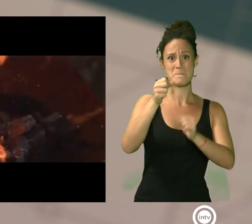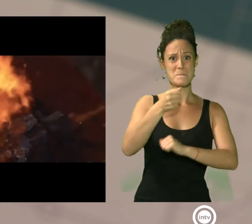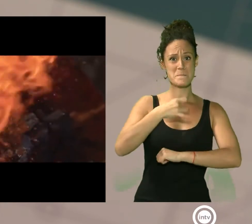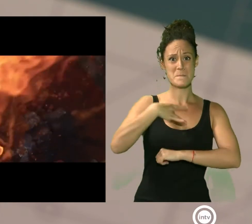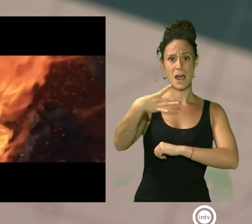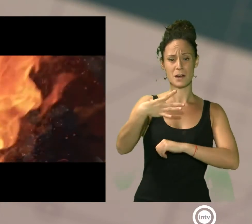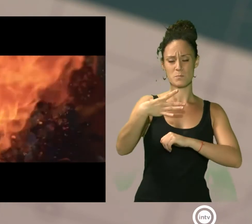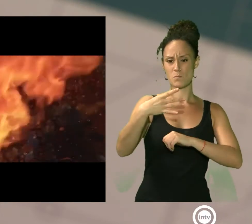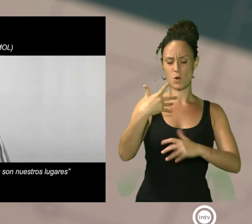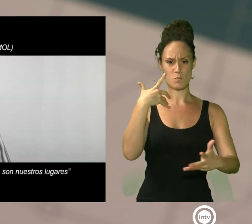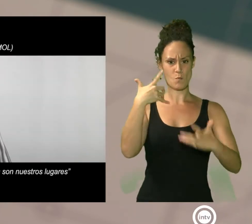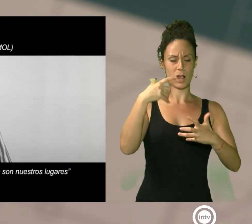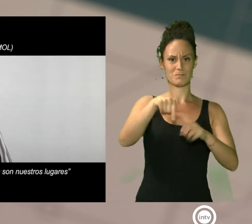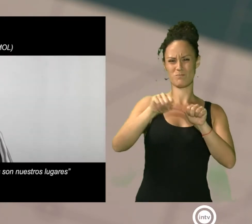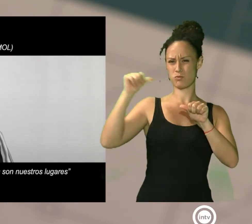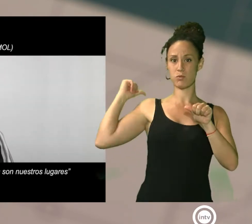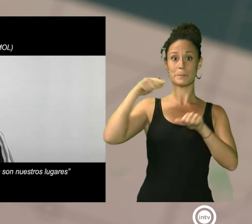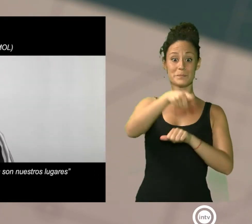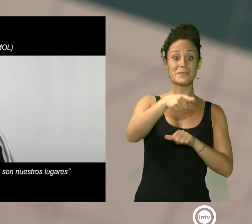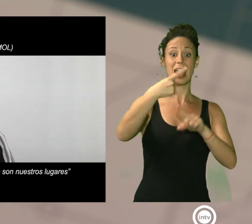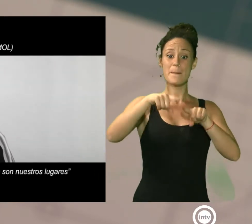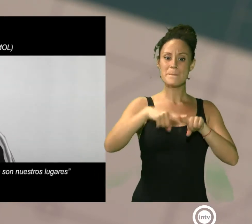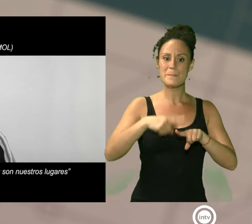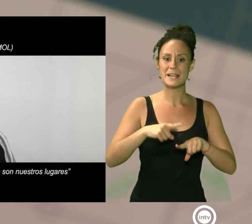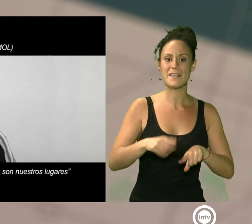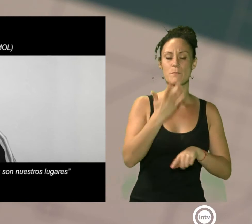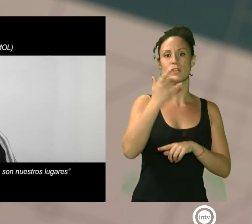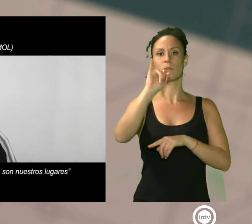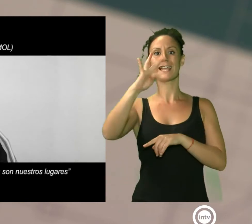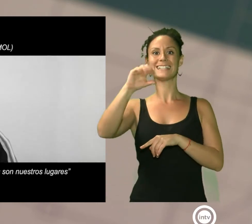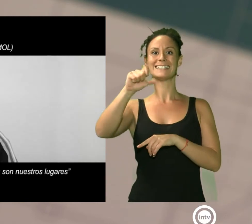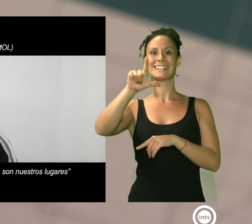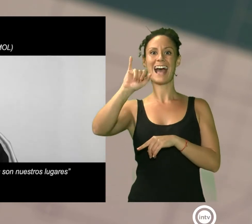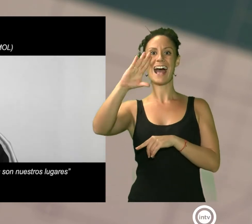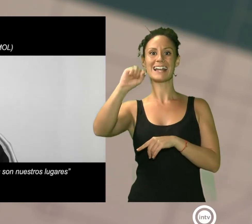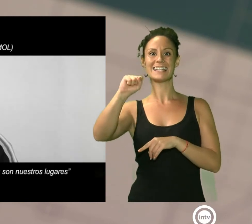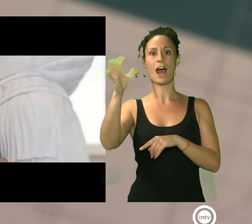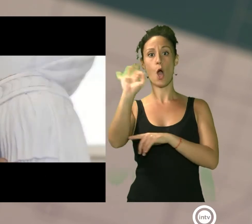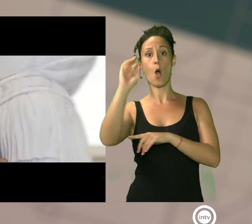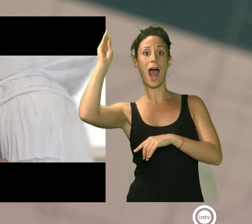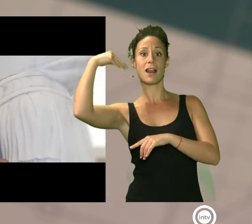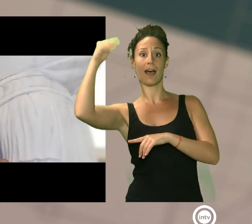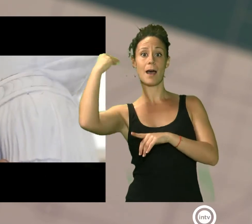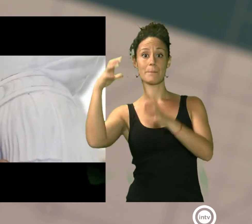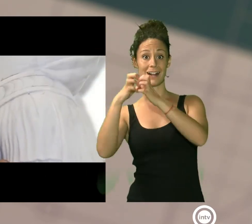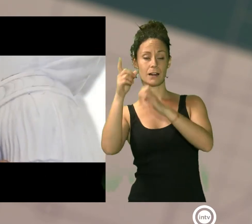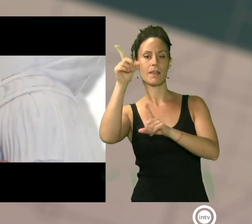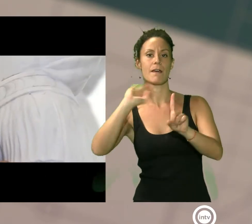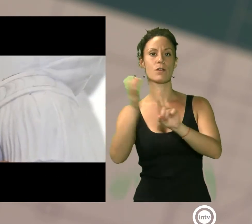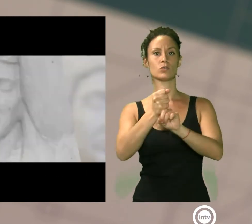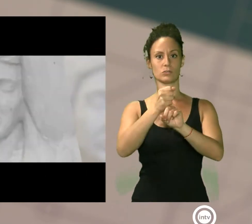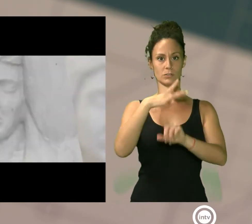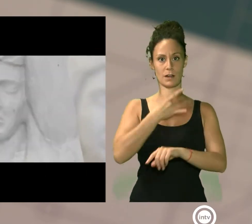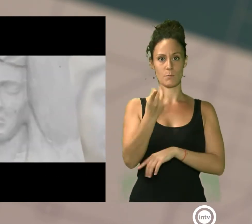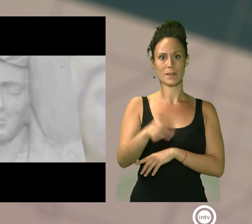Así se hayan piezas en el yacimiento romano de Itálica o en la Alhambra. También es una forma de vida que constituye una